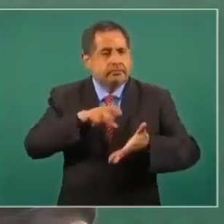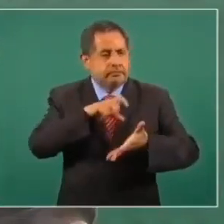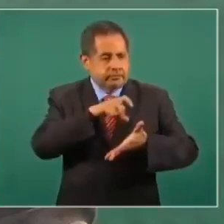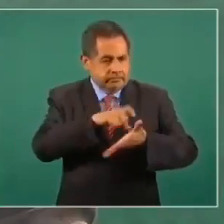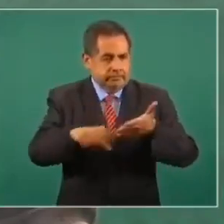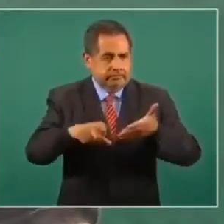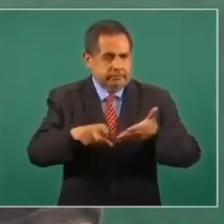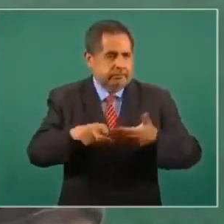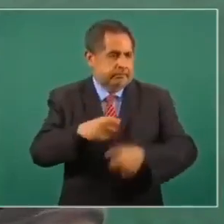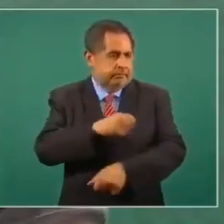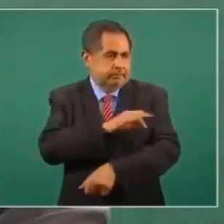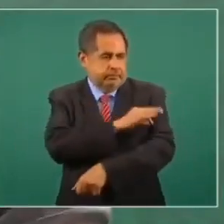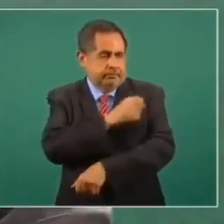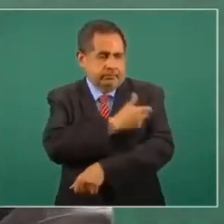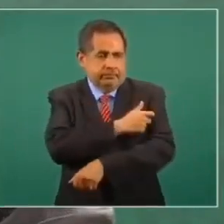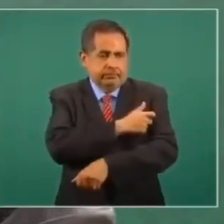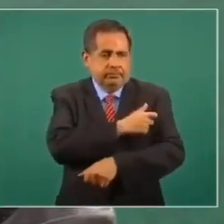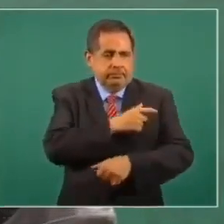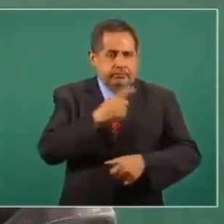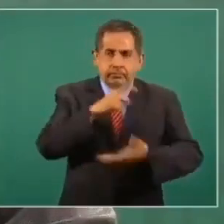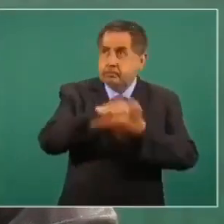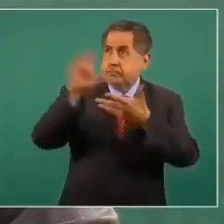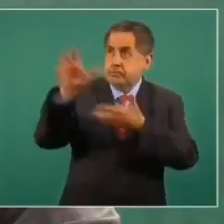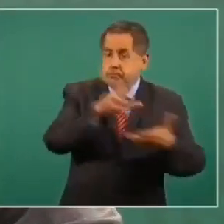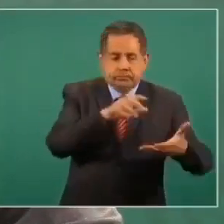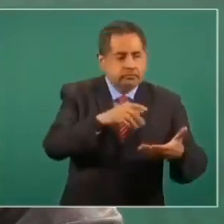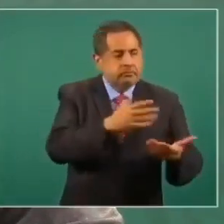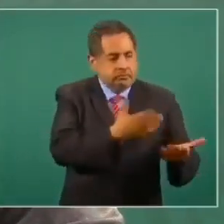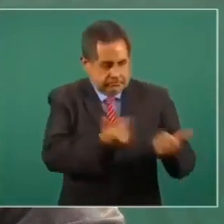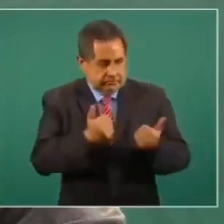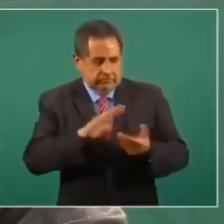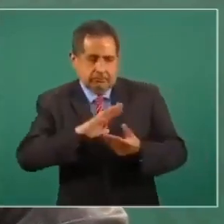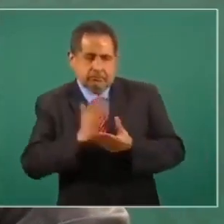de las vacunas,